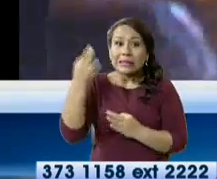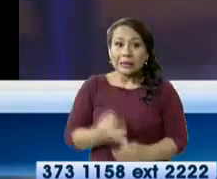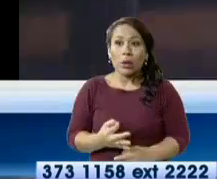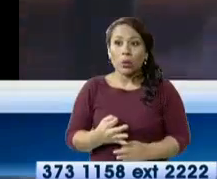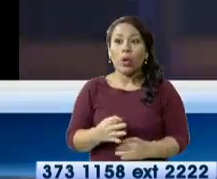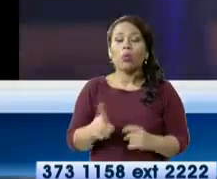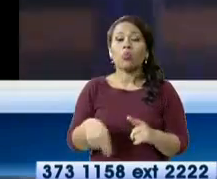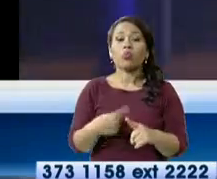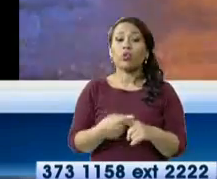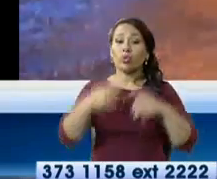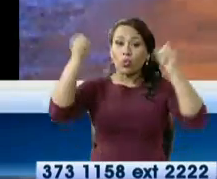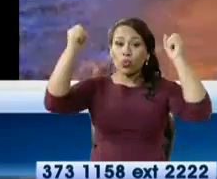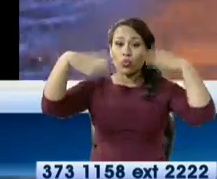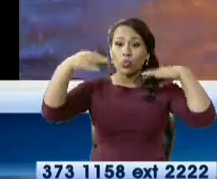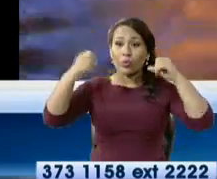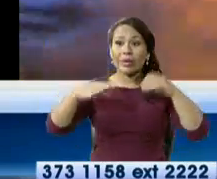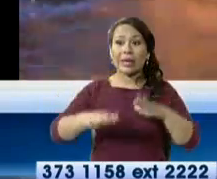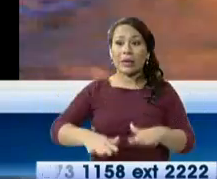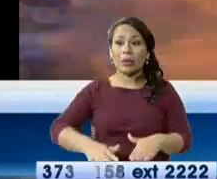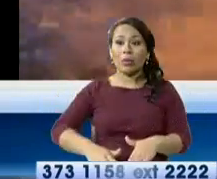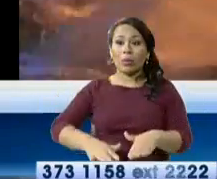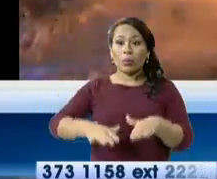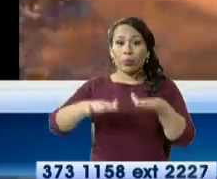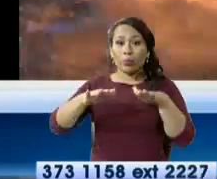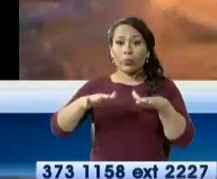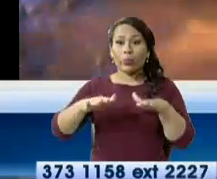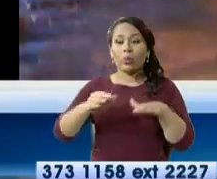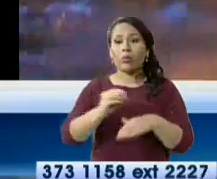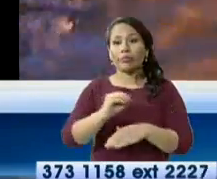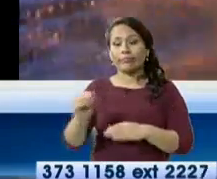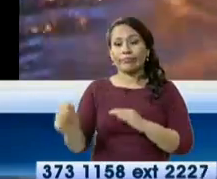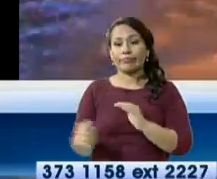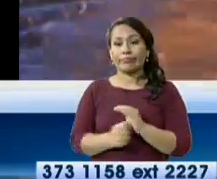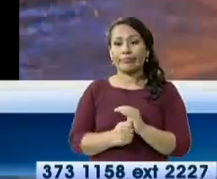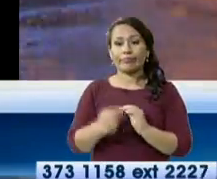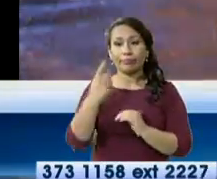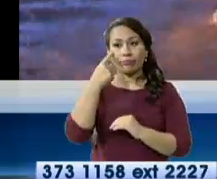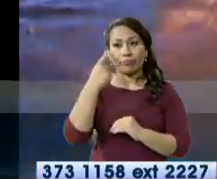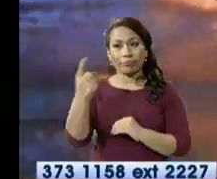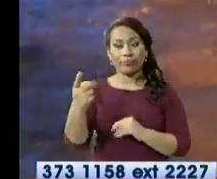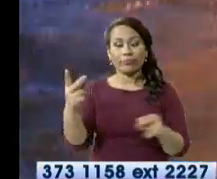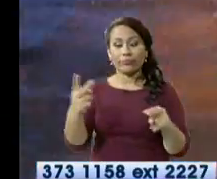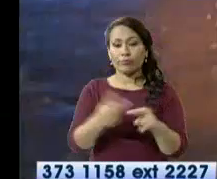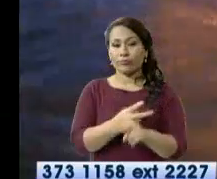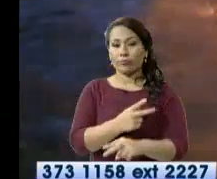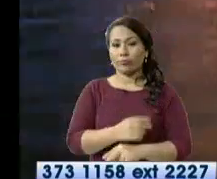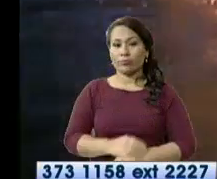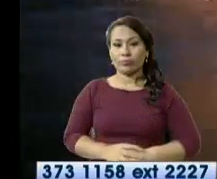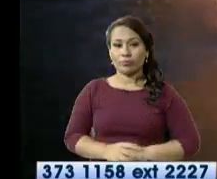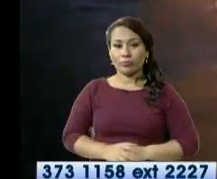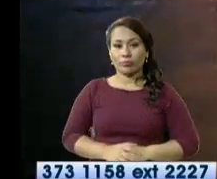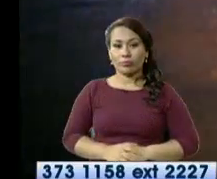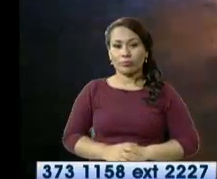las precipitaciones, calles o barrios queden anegados. Informa Marcela Maquilón. Gracias.